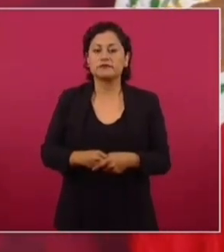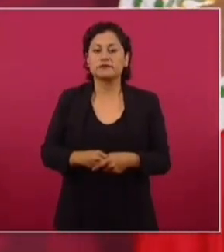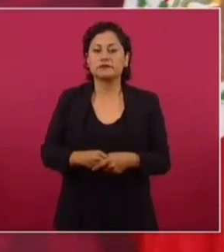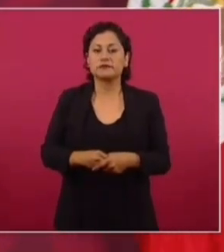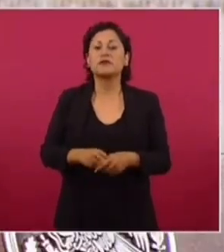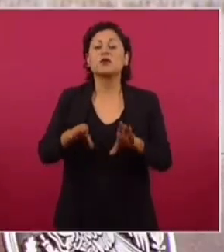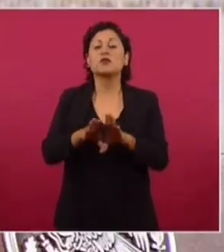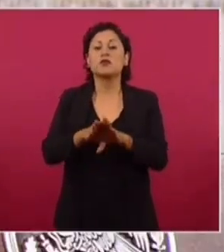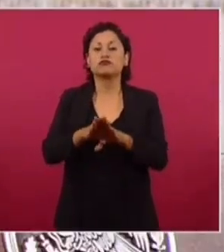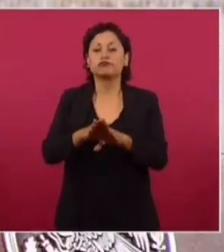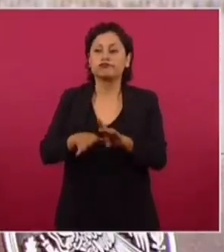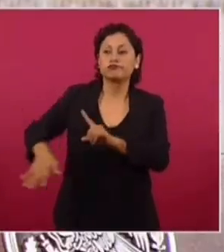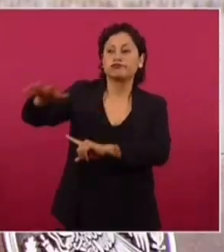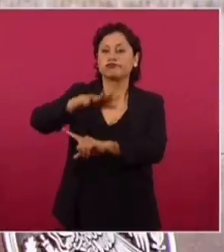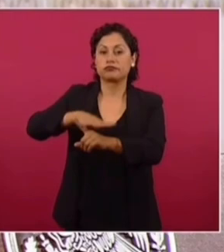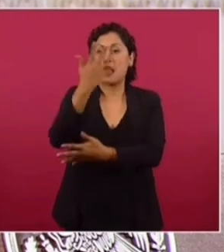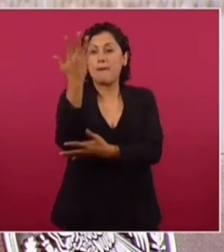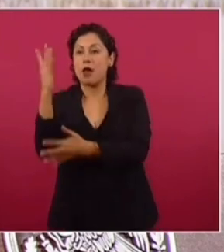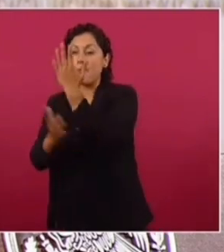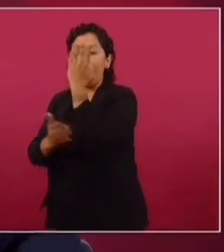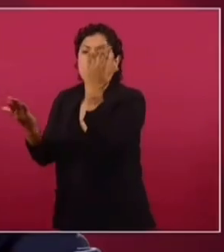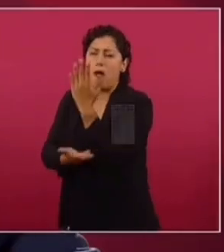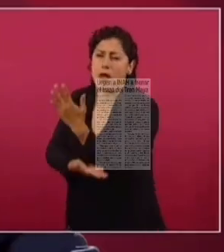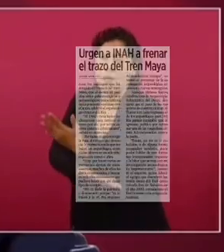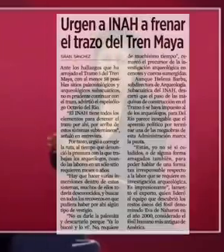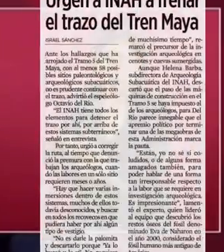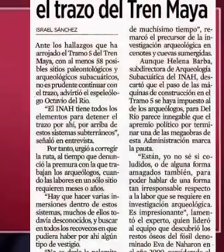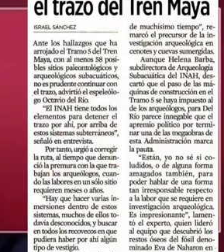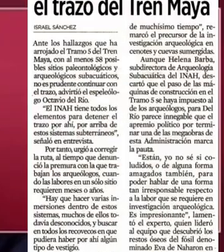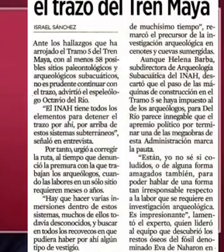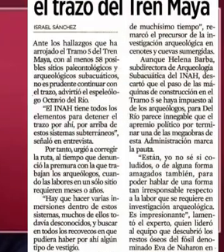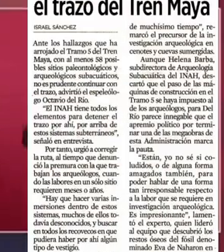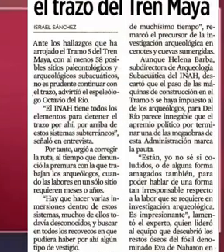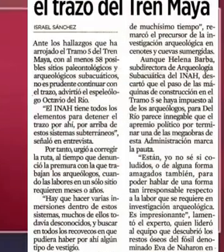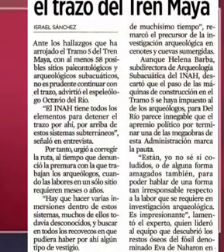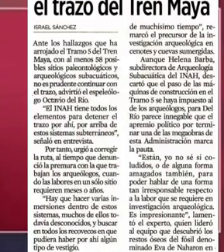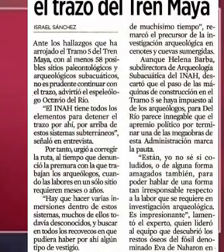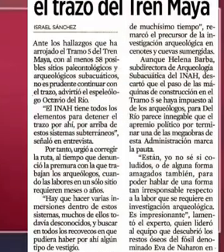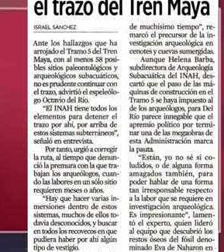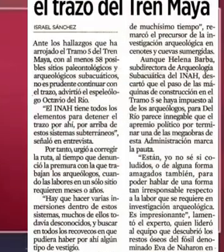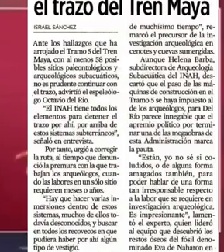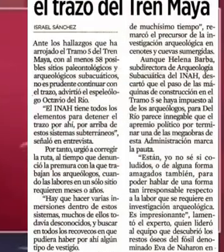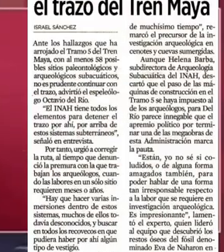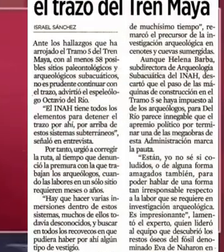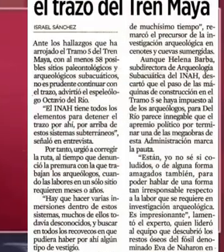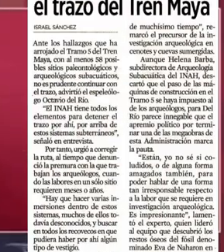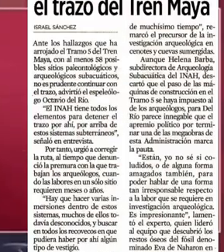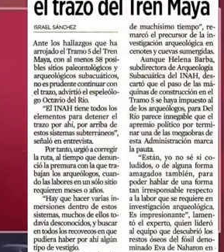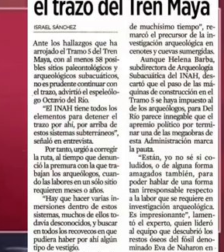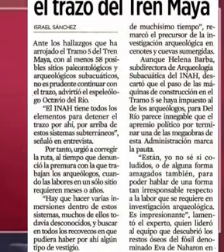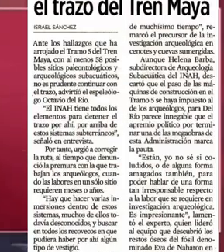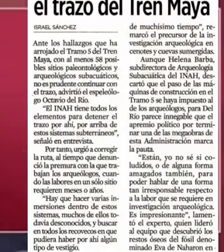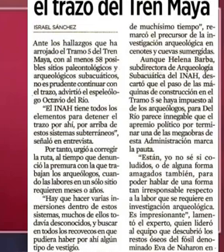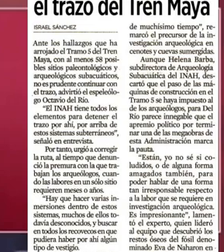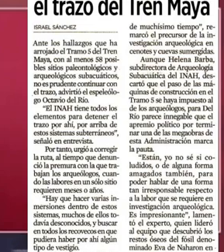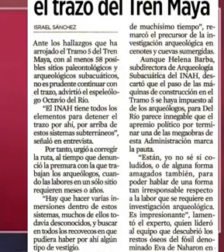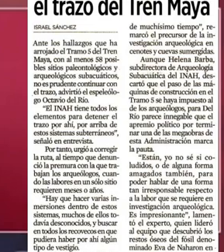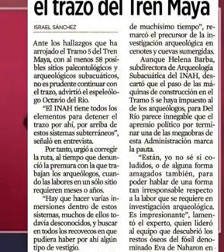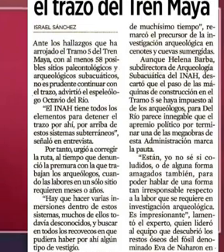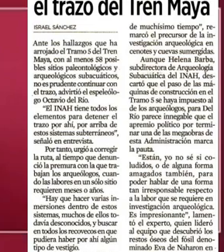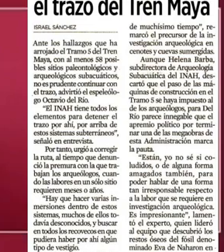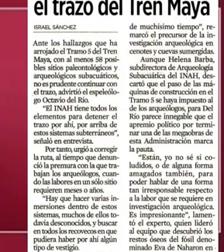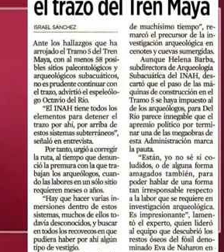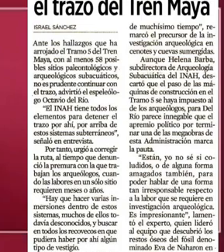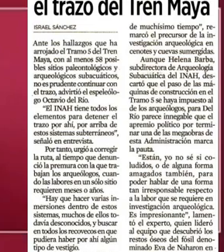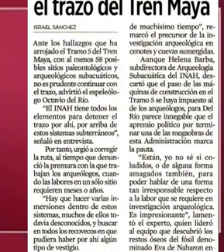es la destrucción de la selva, ahora es la destrucción de sitios arqueológicos. Conozco la hipocresía de los del Reforma desde hace